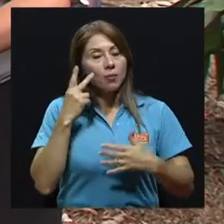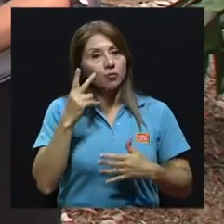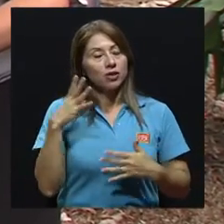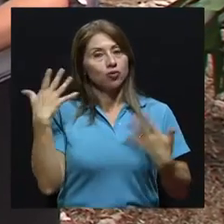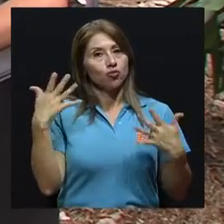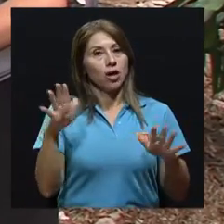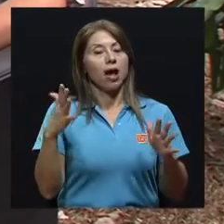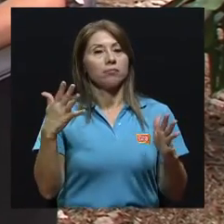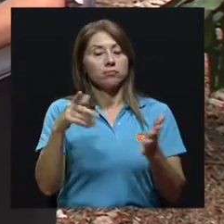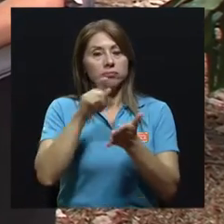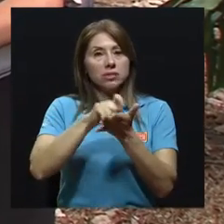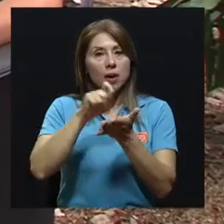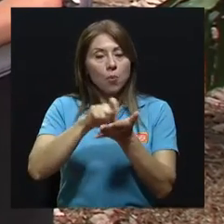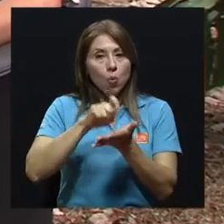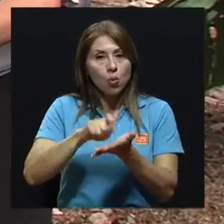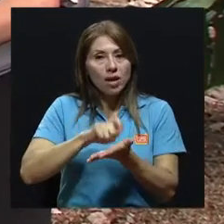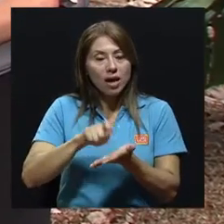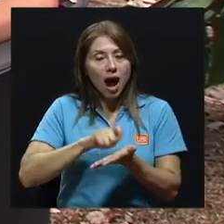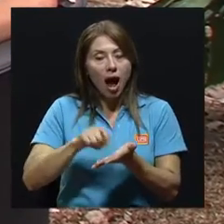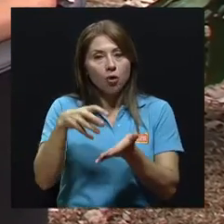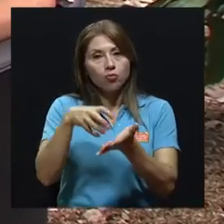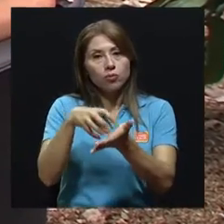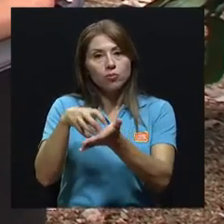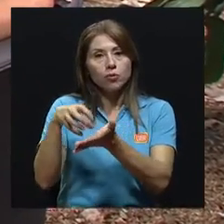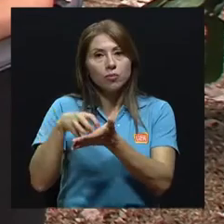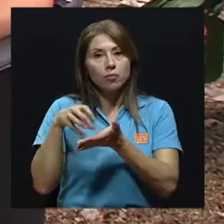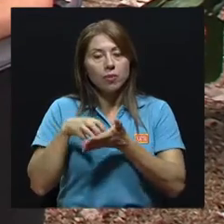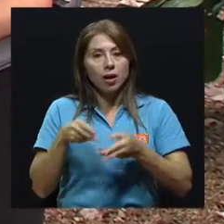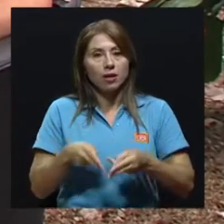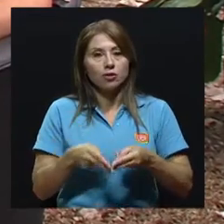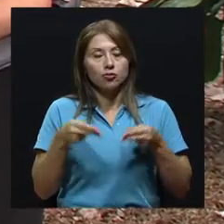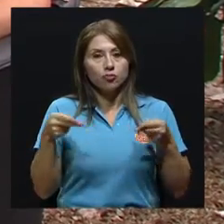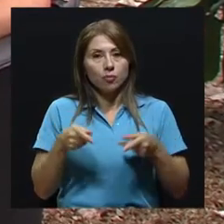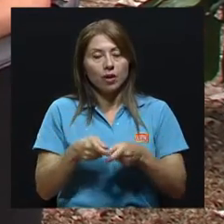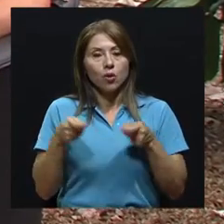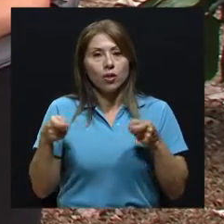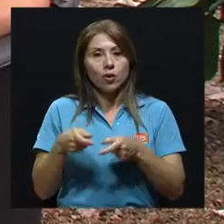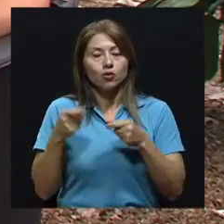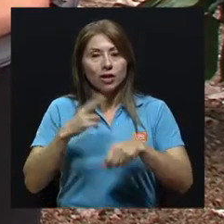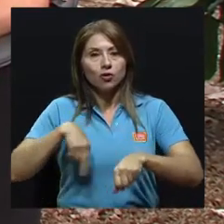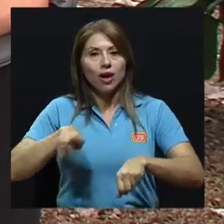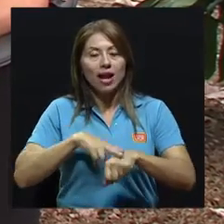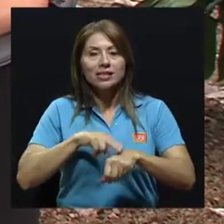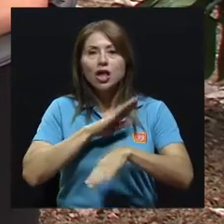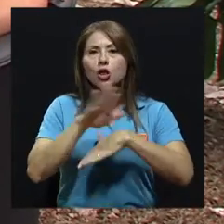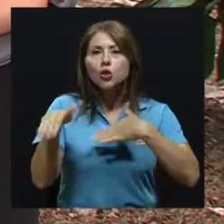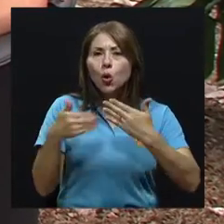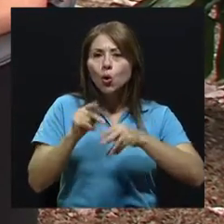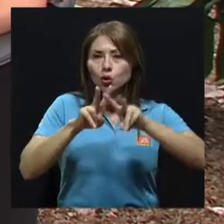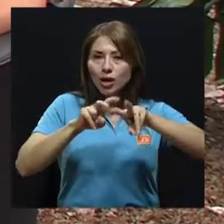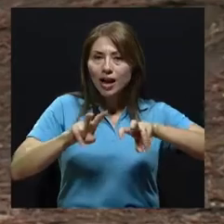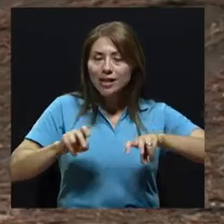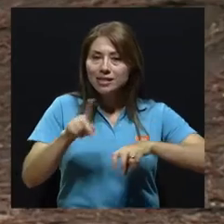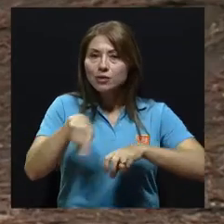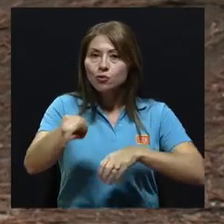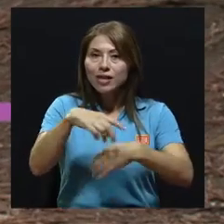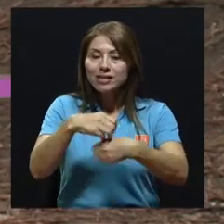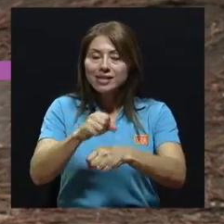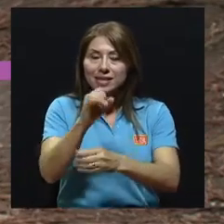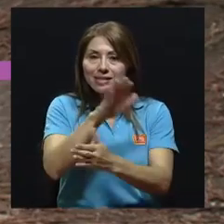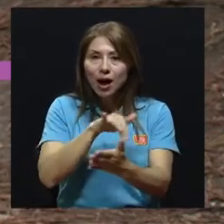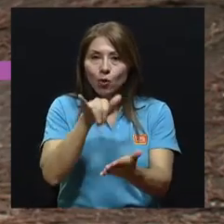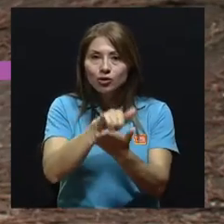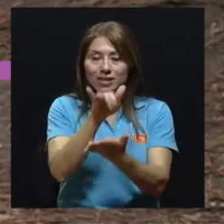que se han publicado incluso también a los diarios nacionales todo el reporte que ustedes hacen del análisis, por ejemplo, en San José Centro. Pero usted nos